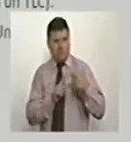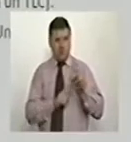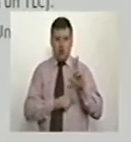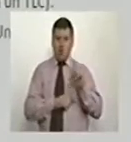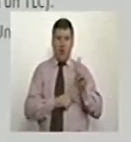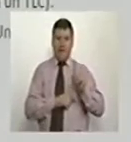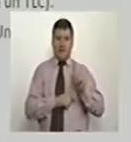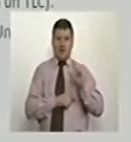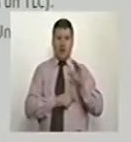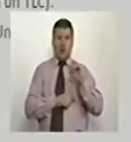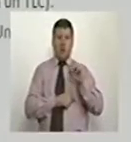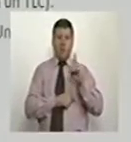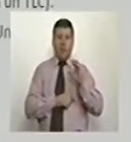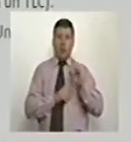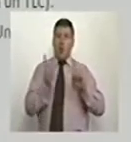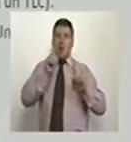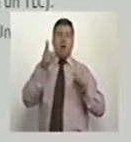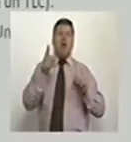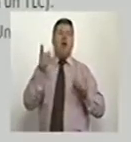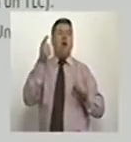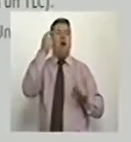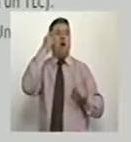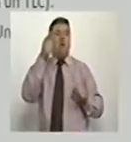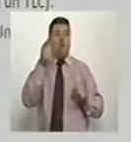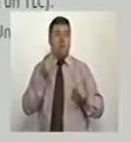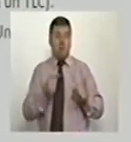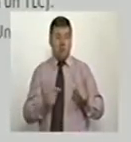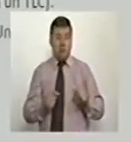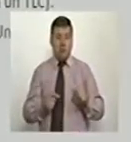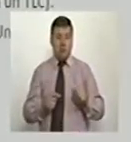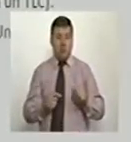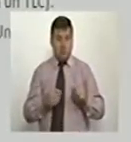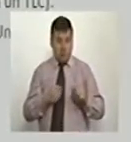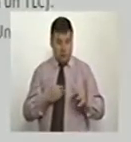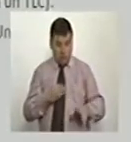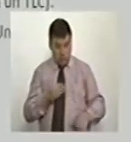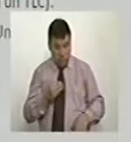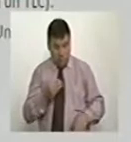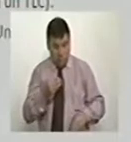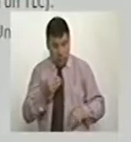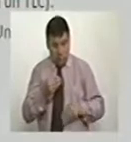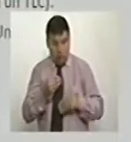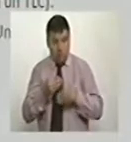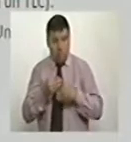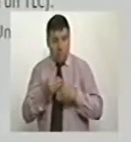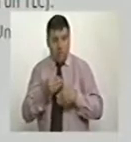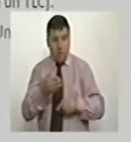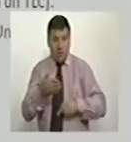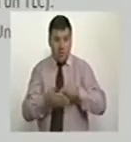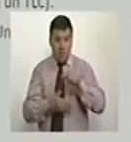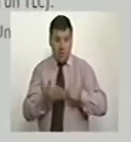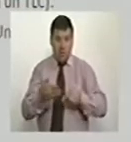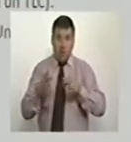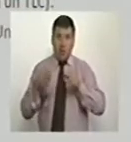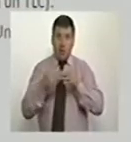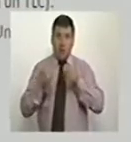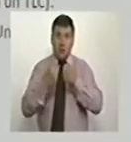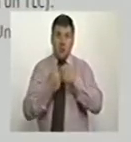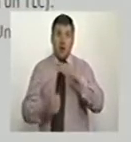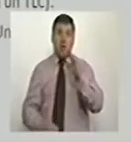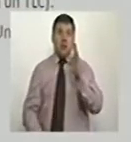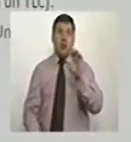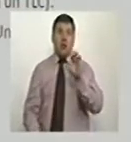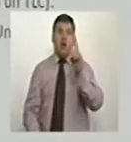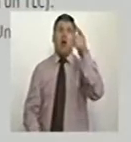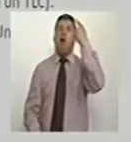OCDE. La OCDE, la adhesión a la organización no es la firma de un tratado de libre comercio, como lo que muchas